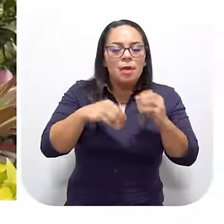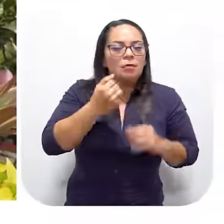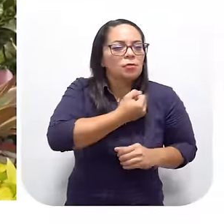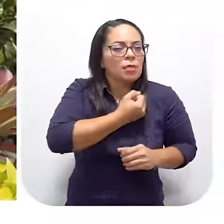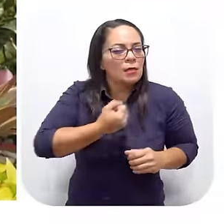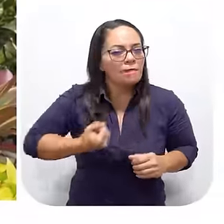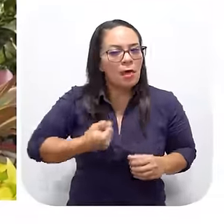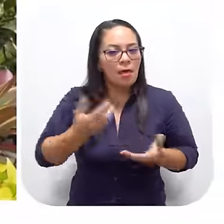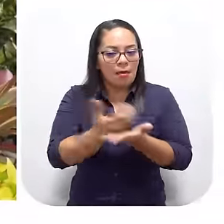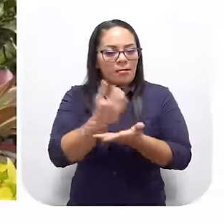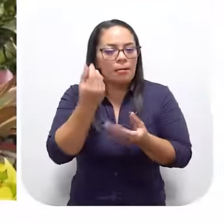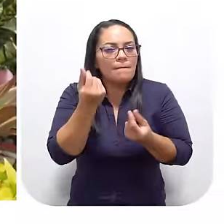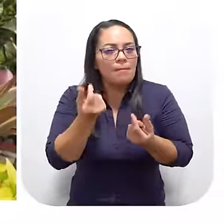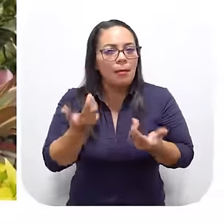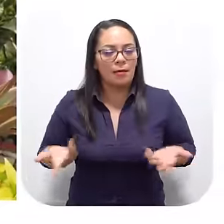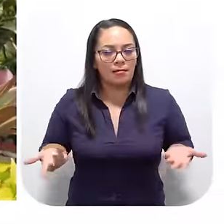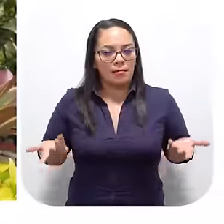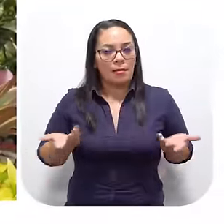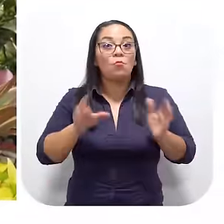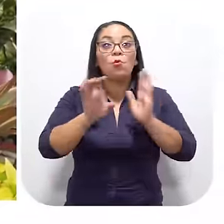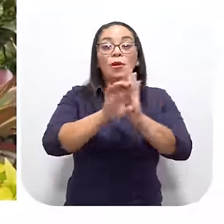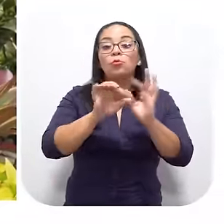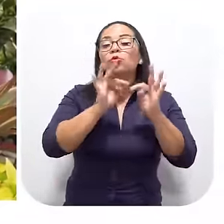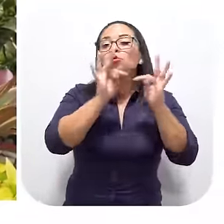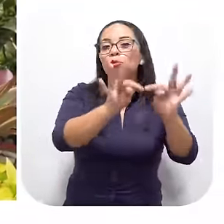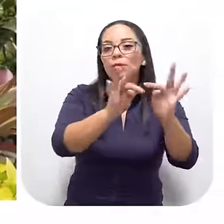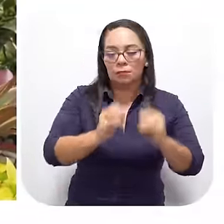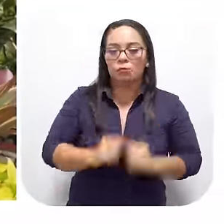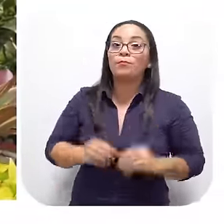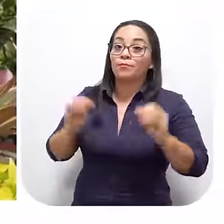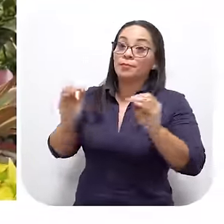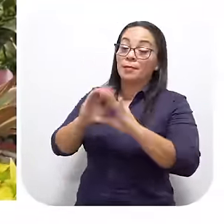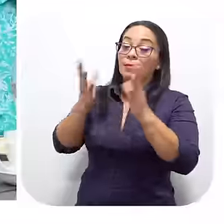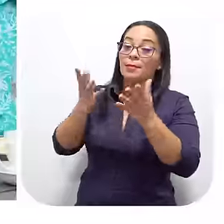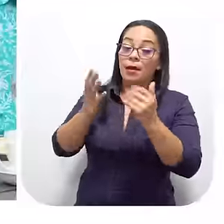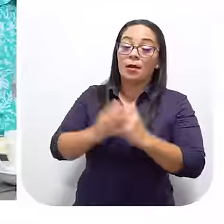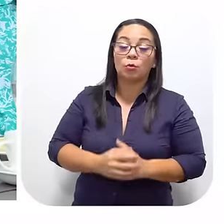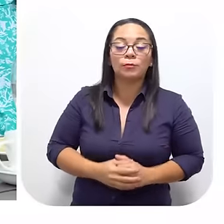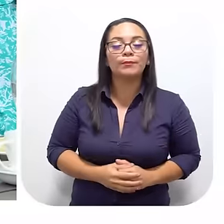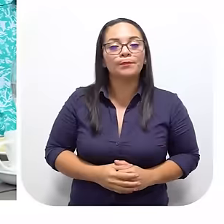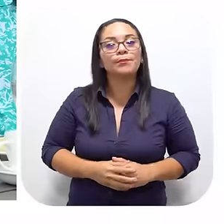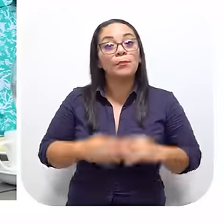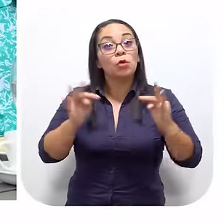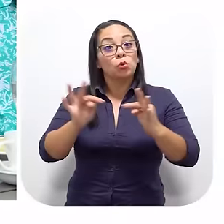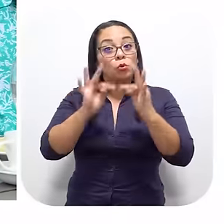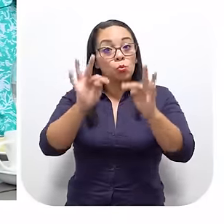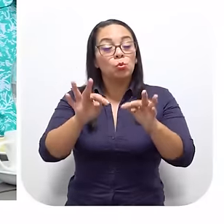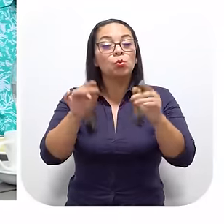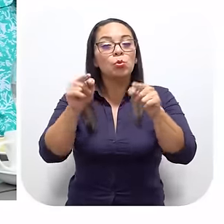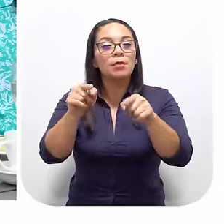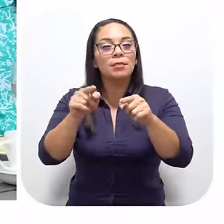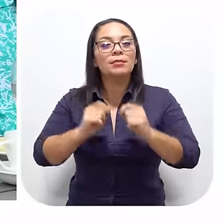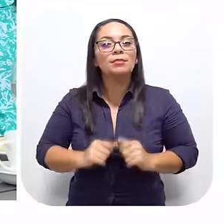Menos Sacrificadas Para ganar plata Turismo Por ejemplo Claro Don Rodrigo